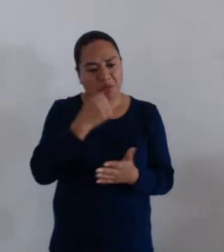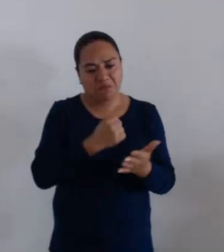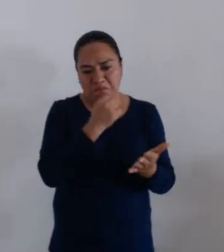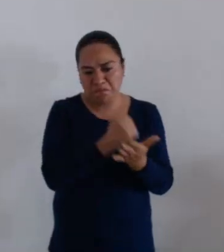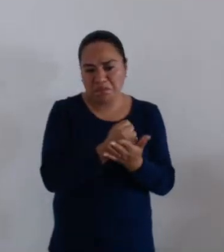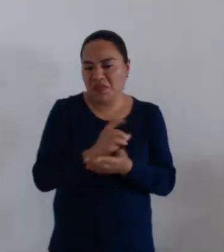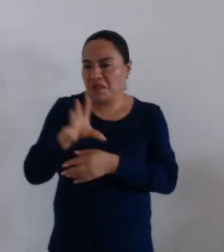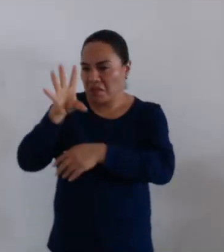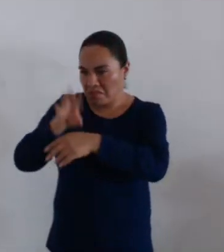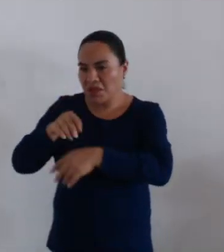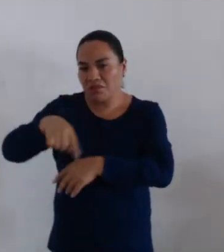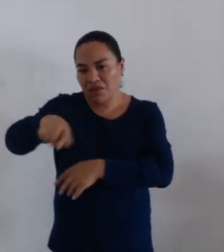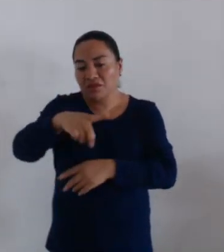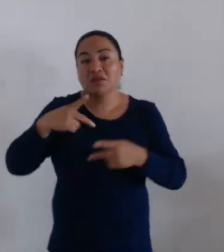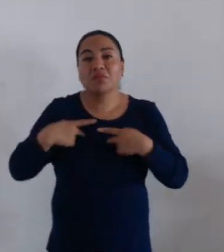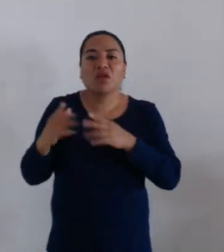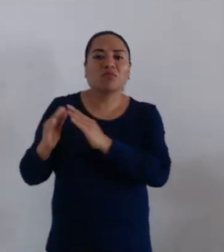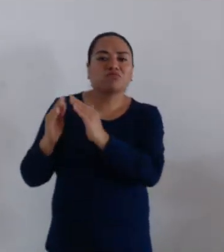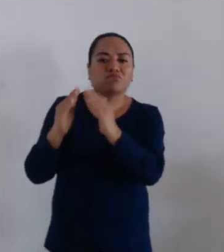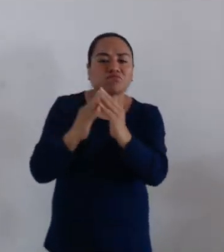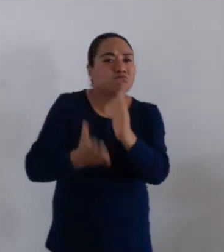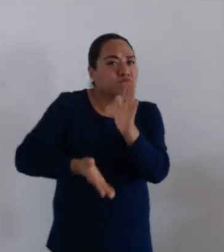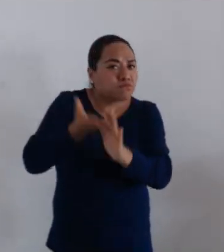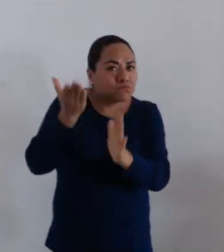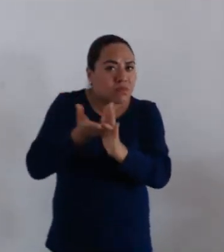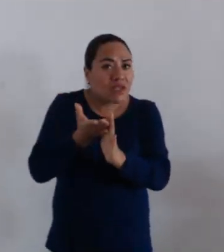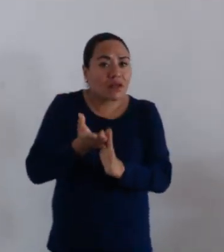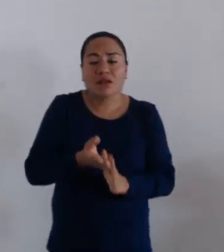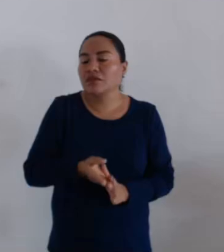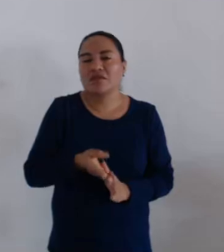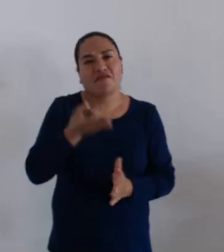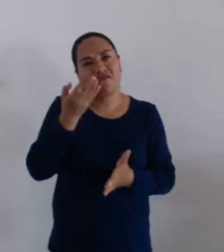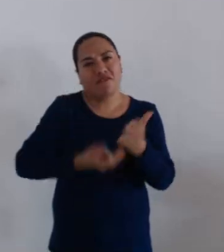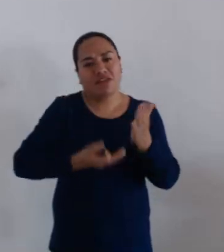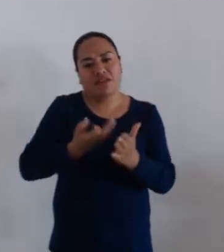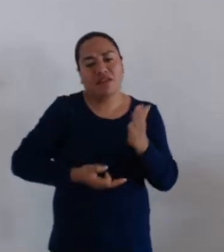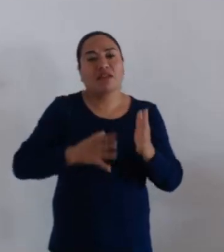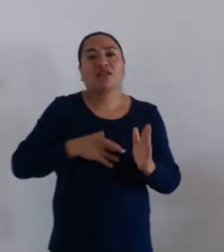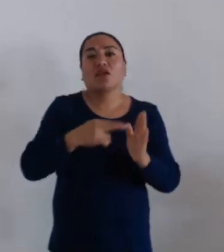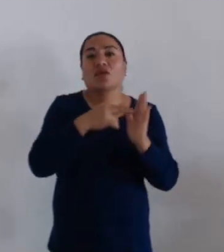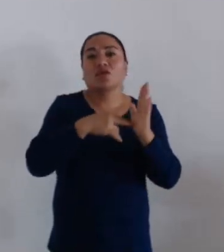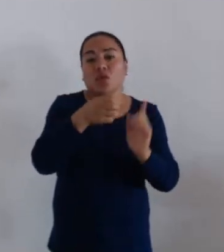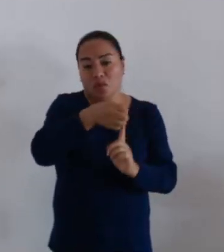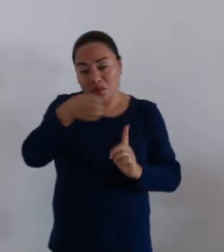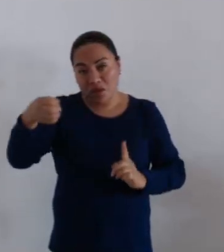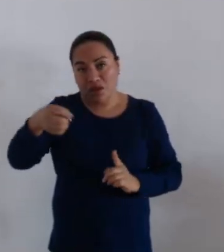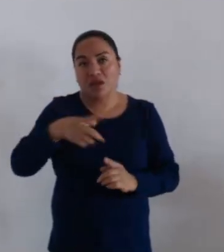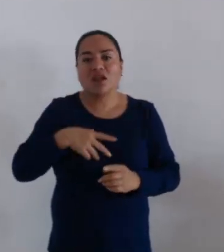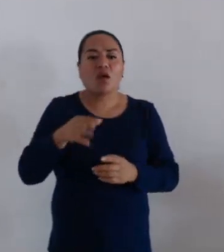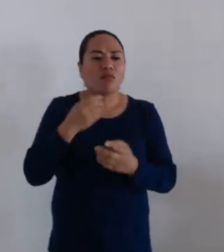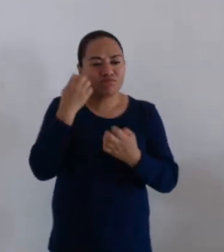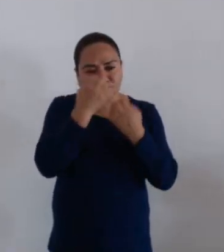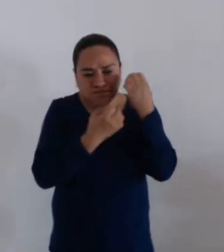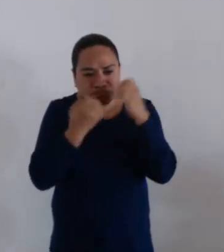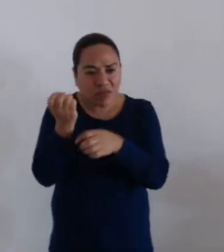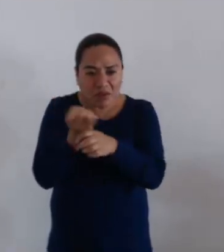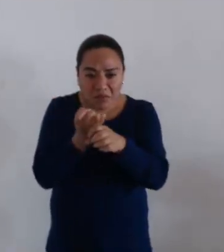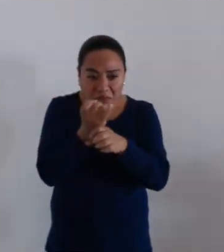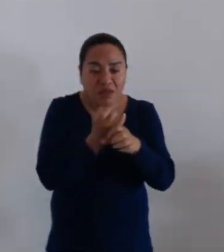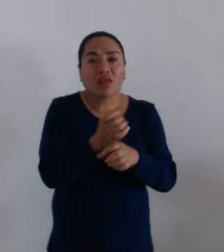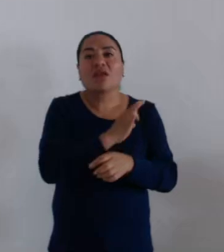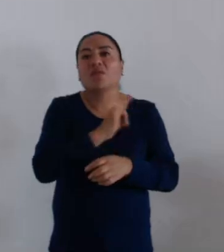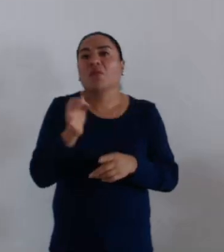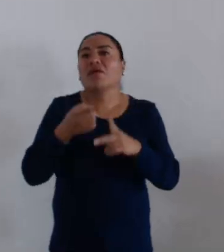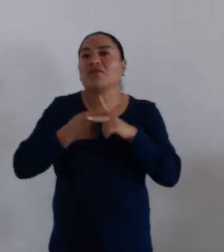licencias de construcción hasta que no haya plena normatividad, pero con los estudios y trámites pueden iniciarse con